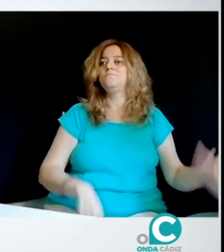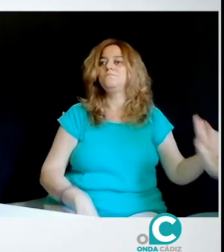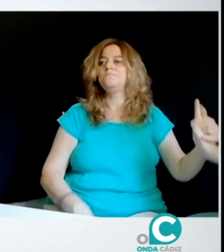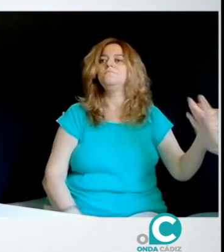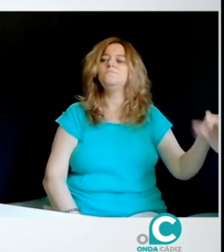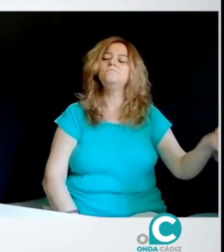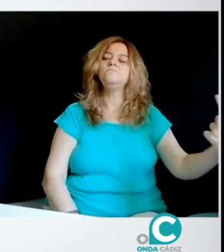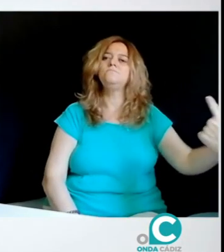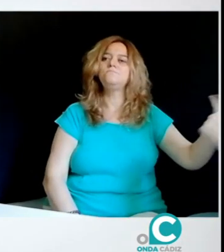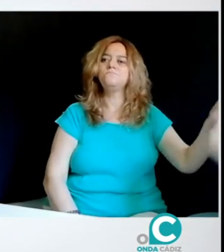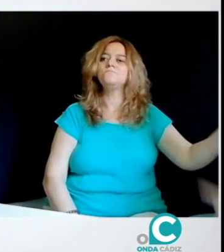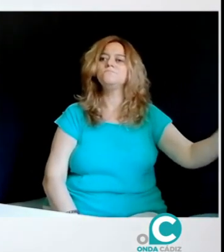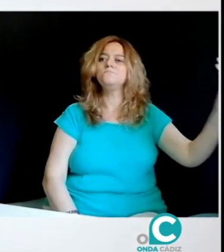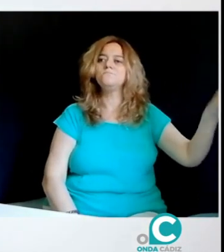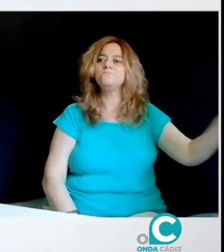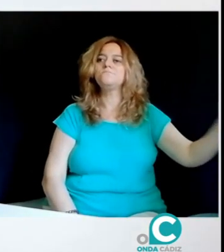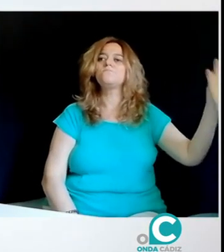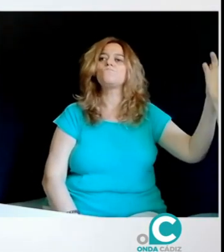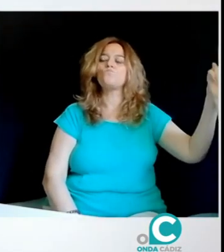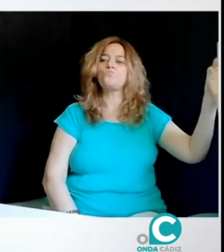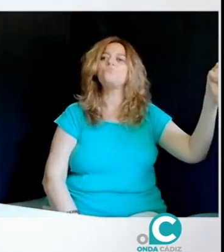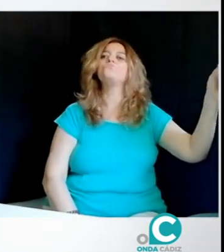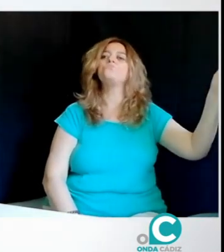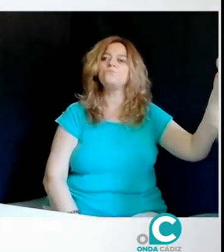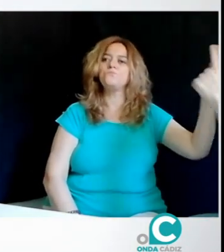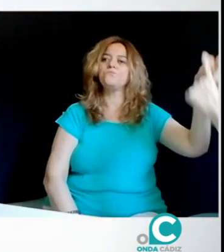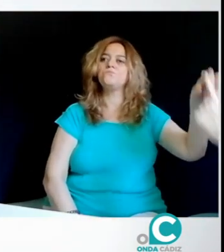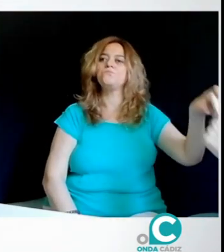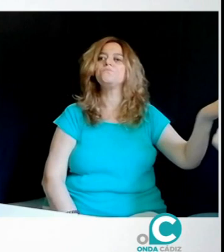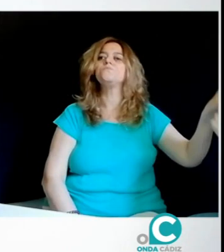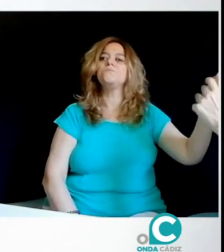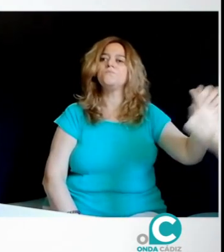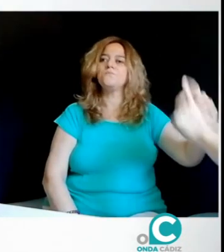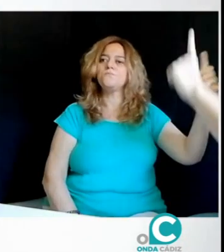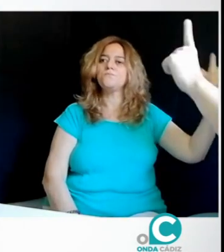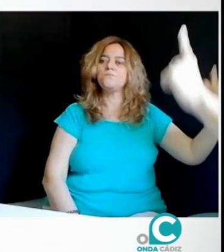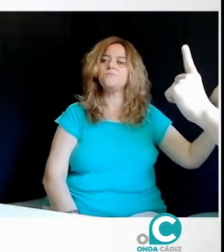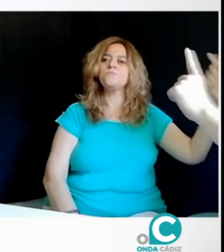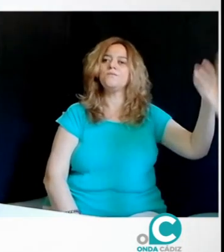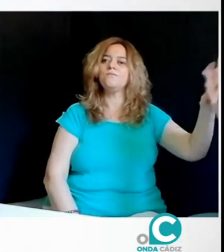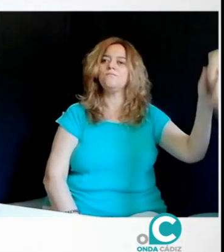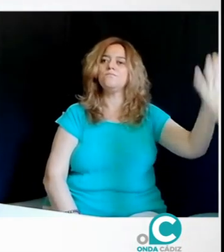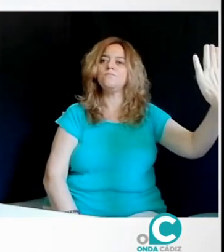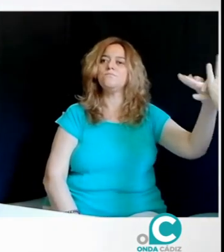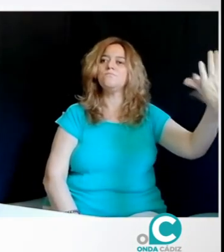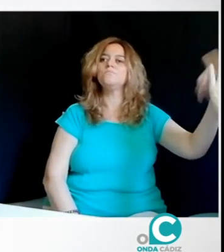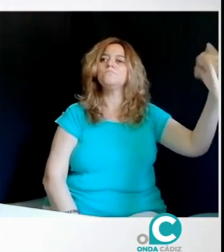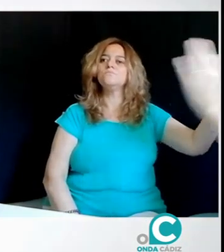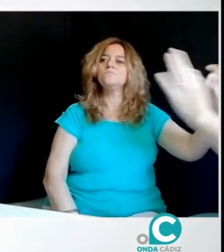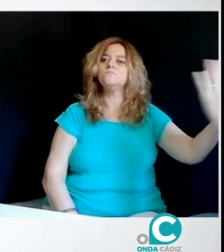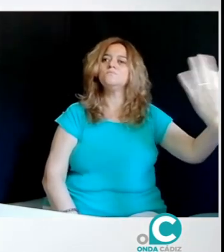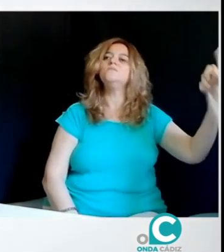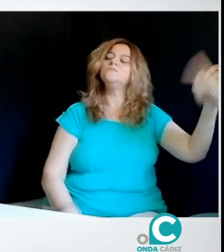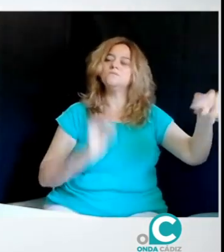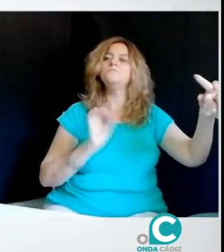para conocer testimonios reales y vivencias de personas con sordoceguera, que se llama Pandemia y